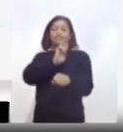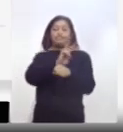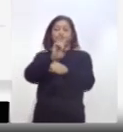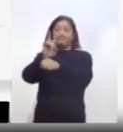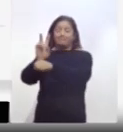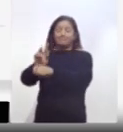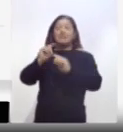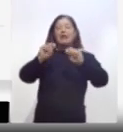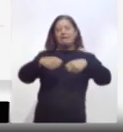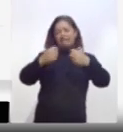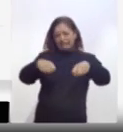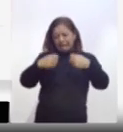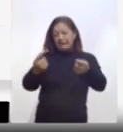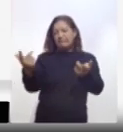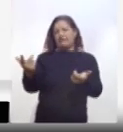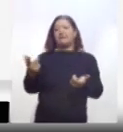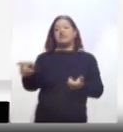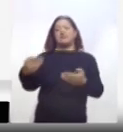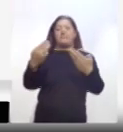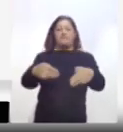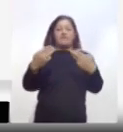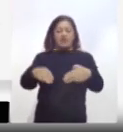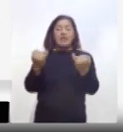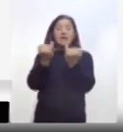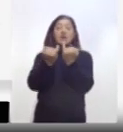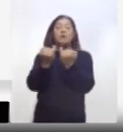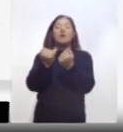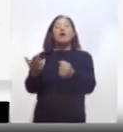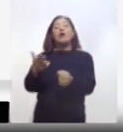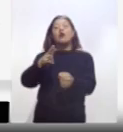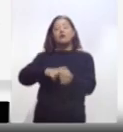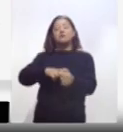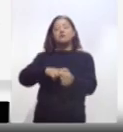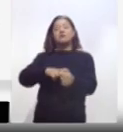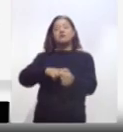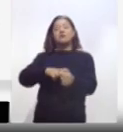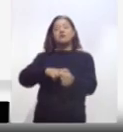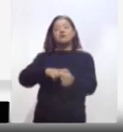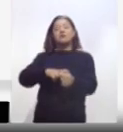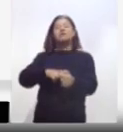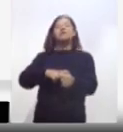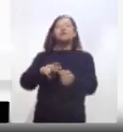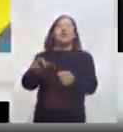de tiendas de autoservicio y mercados, así como de hospitales y farmacias.